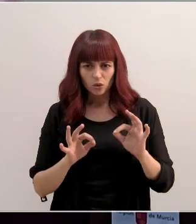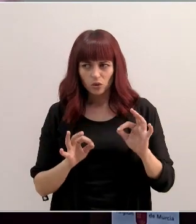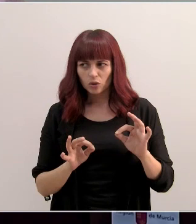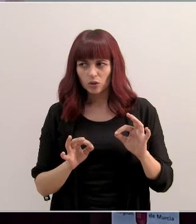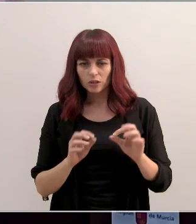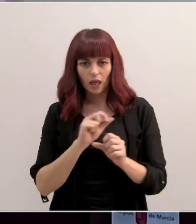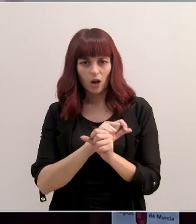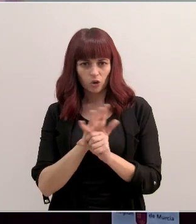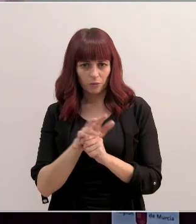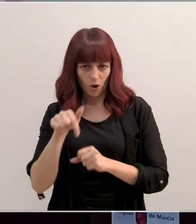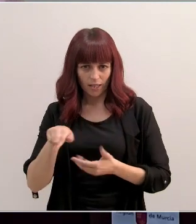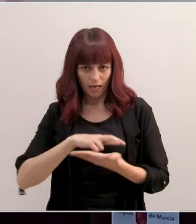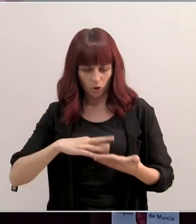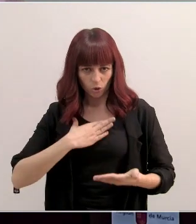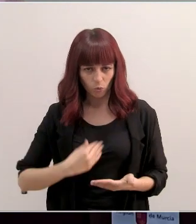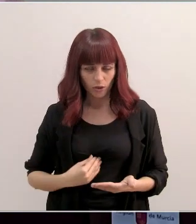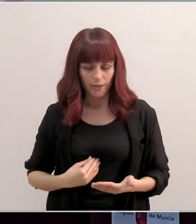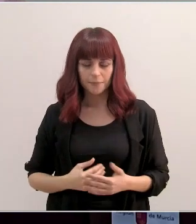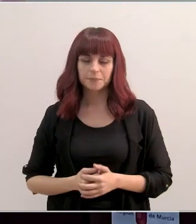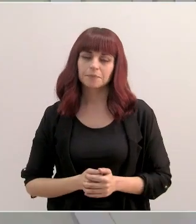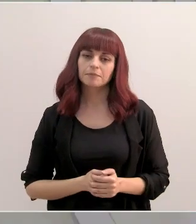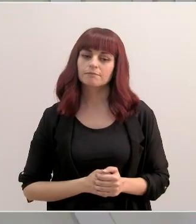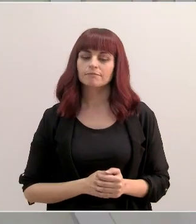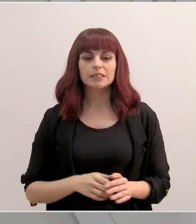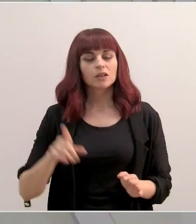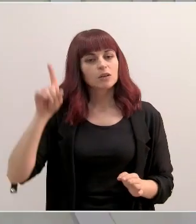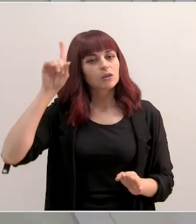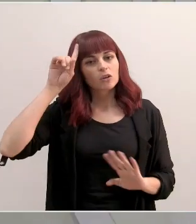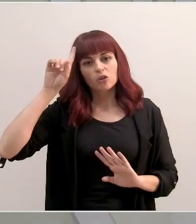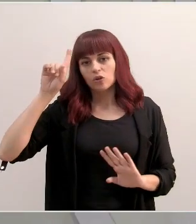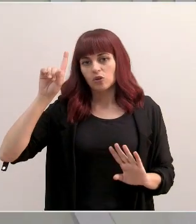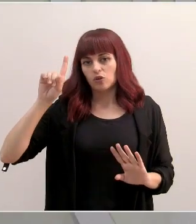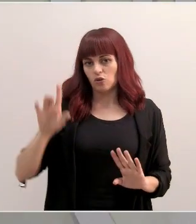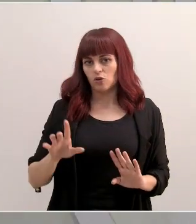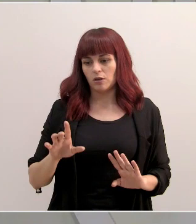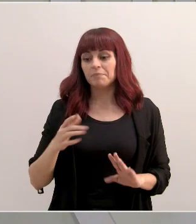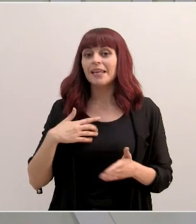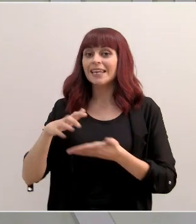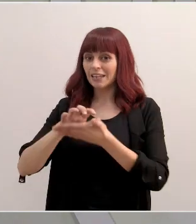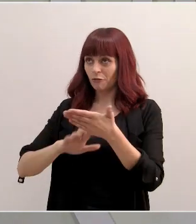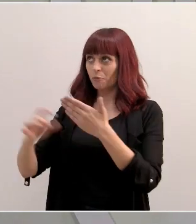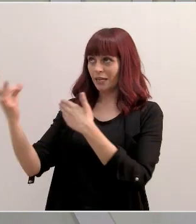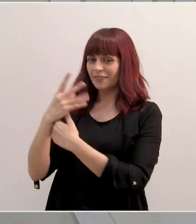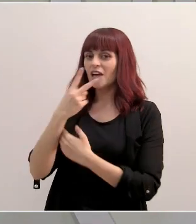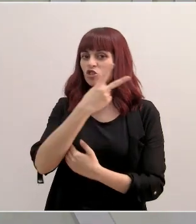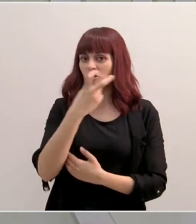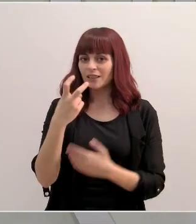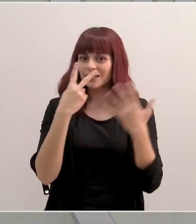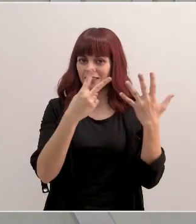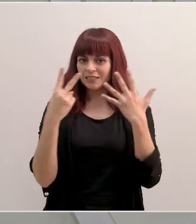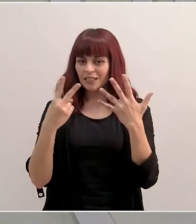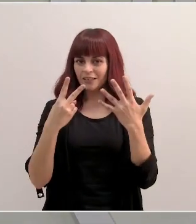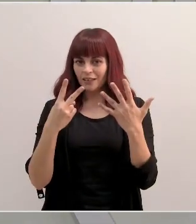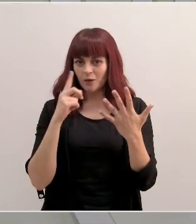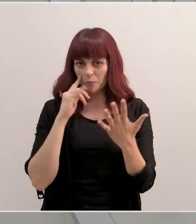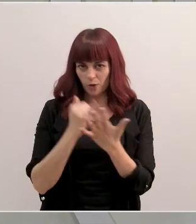en la región de casos. No. Bueno, yo no sé si se refiere porque nos han mandado informe de 277 muestras. De ellas,